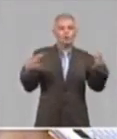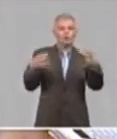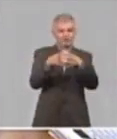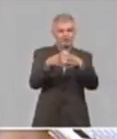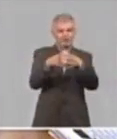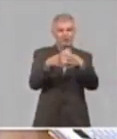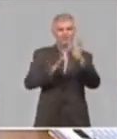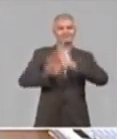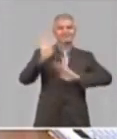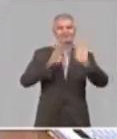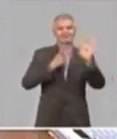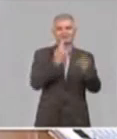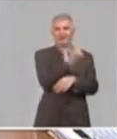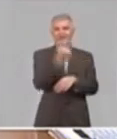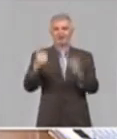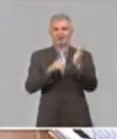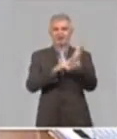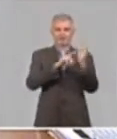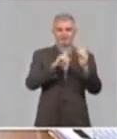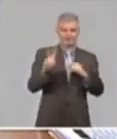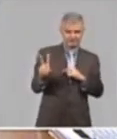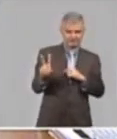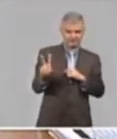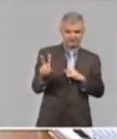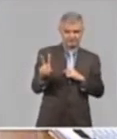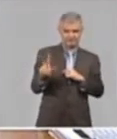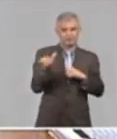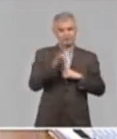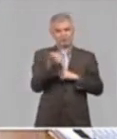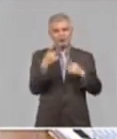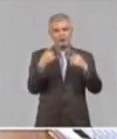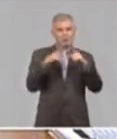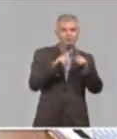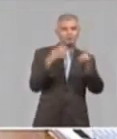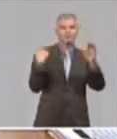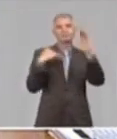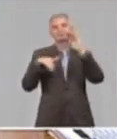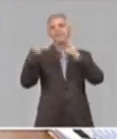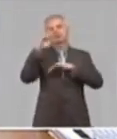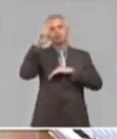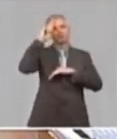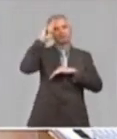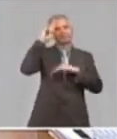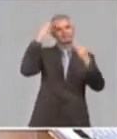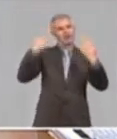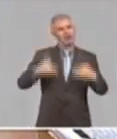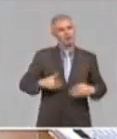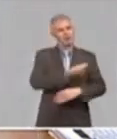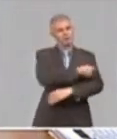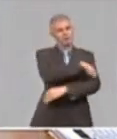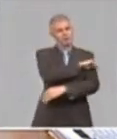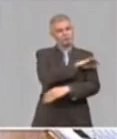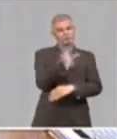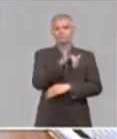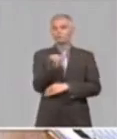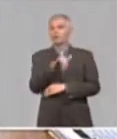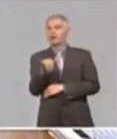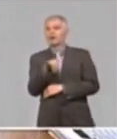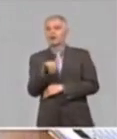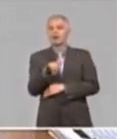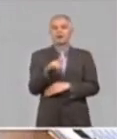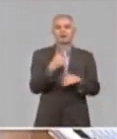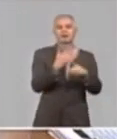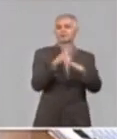y también, por supuesto, con el Ministerio de Salud Pública y las entidades que tienen a nivel de provincia y los